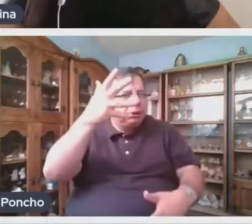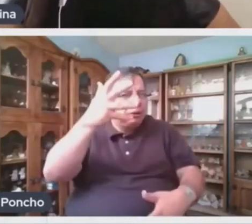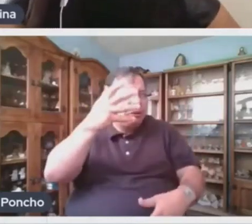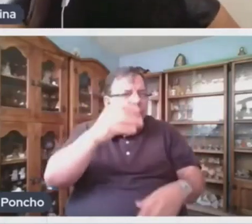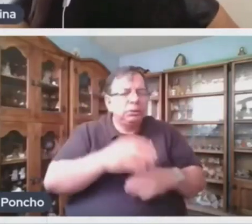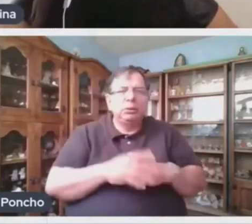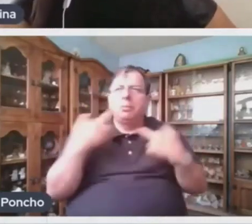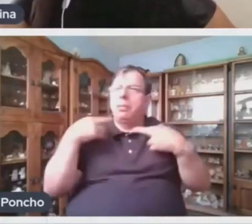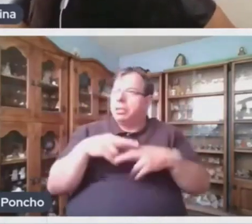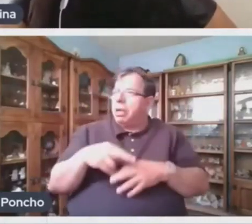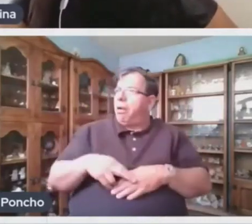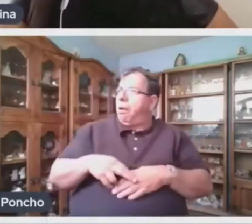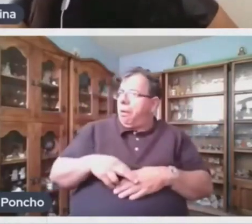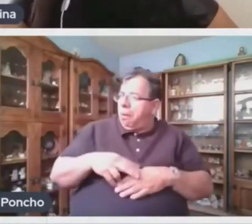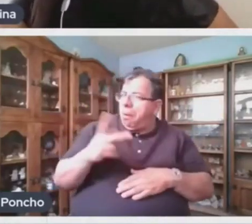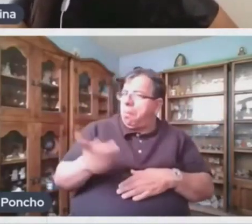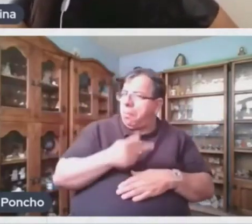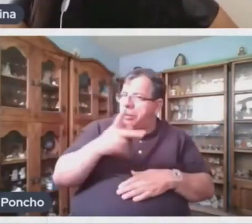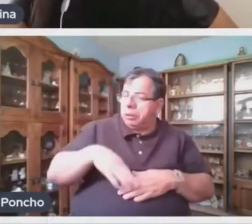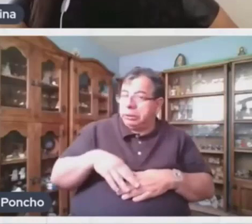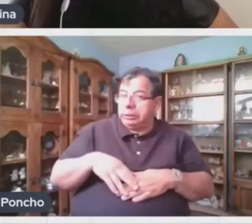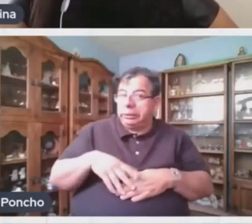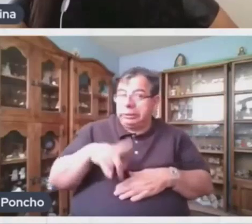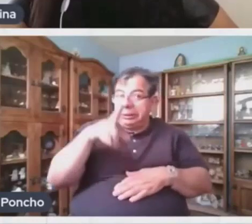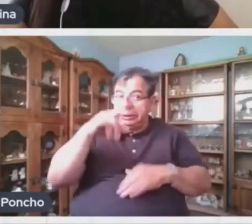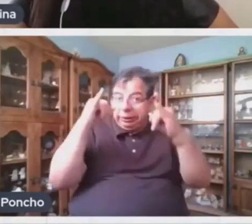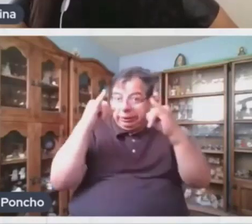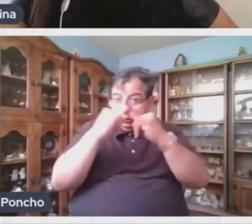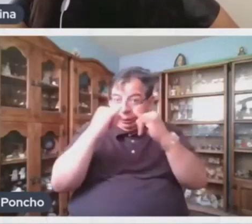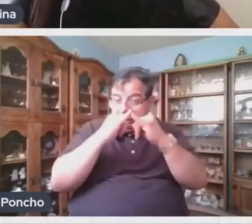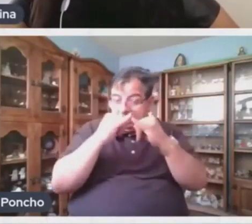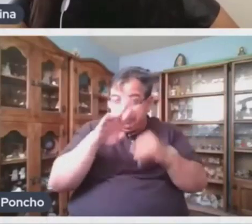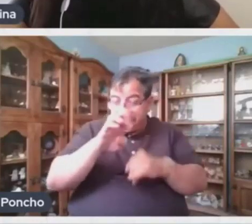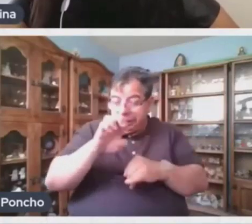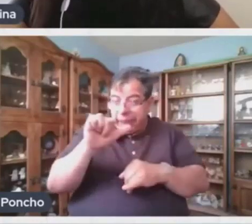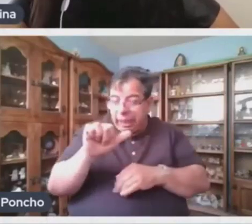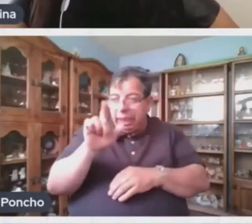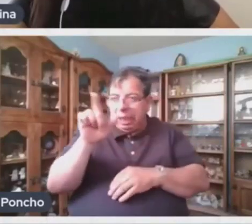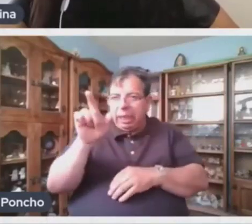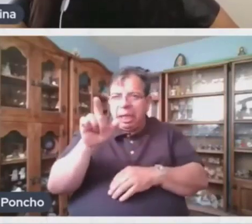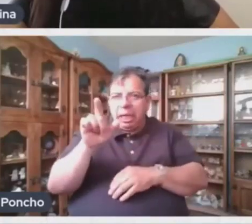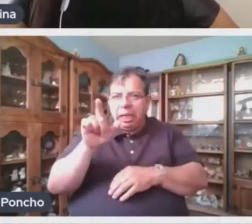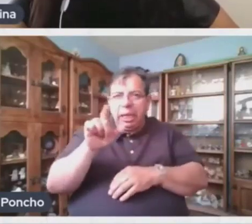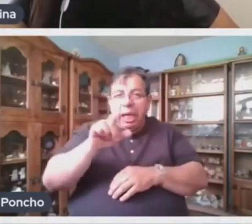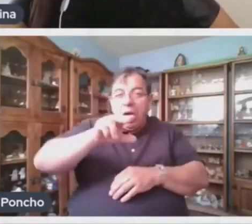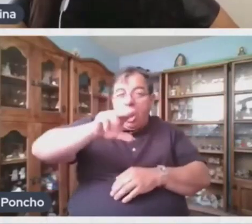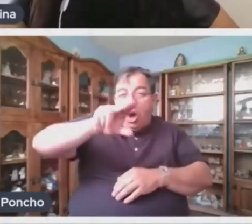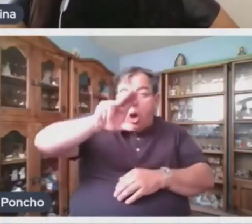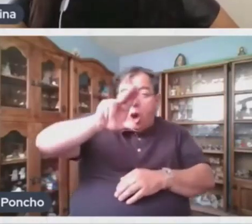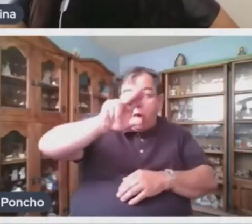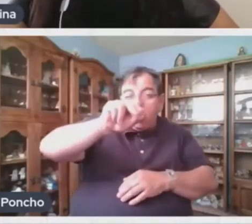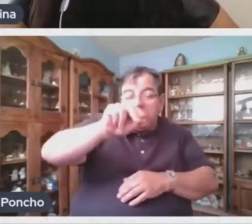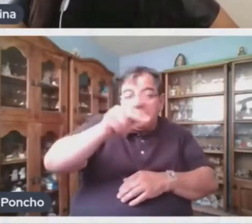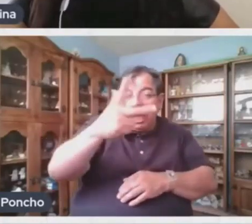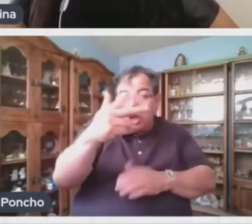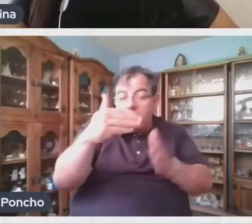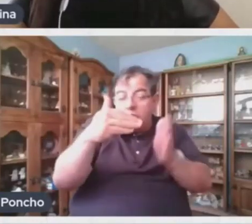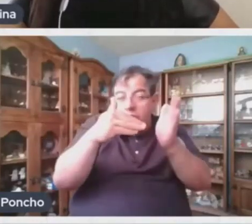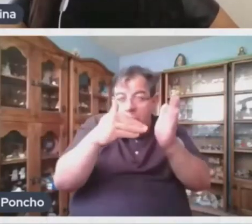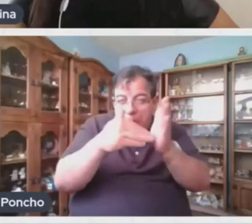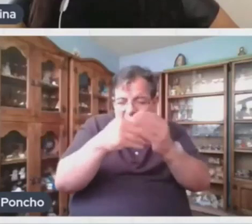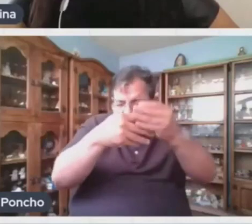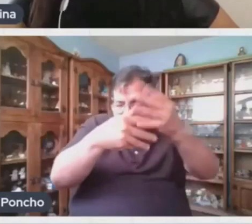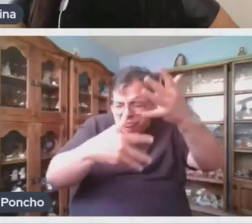interesante? Según la Real Academia Española Existen 88 mil palabras en español